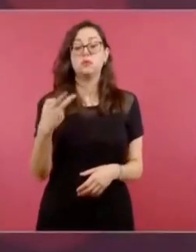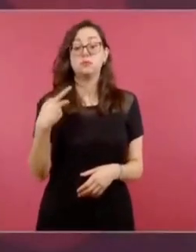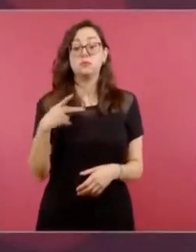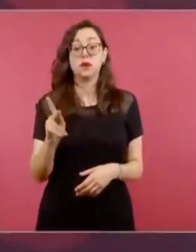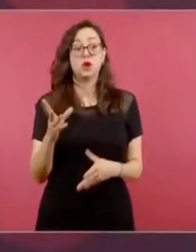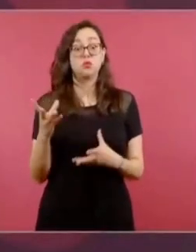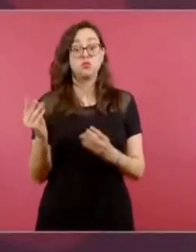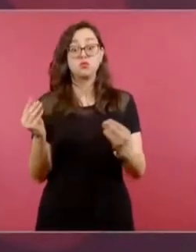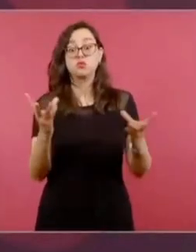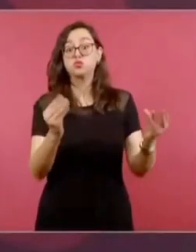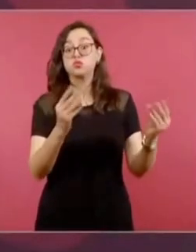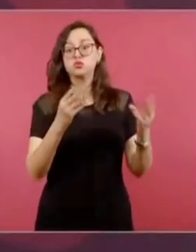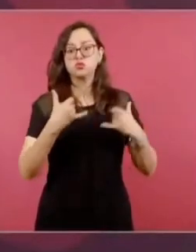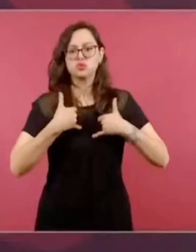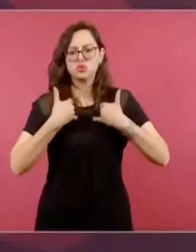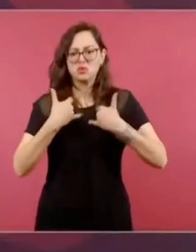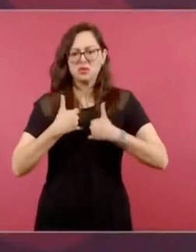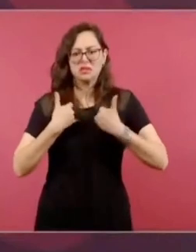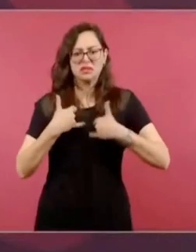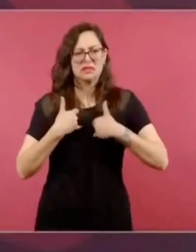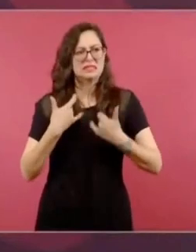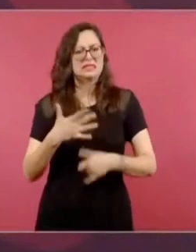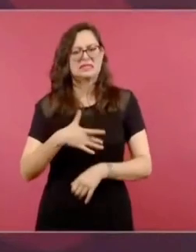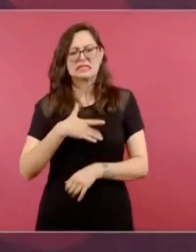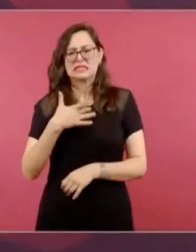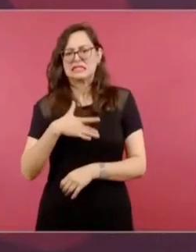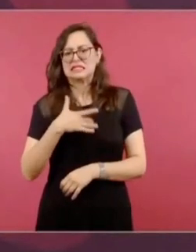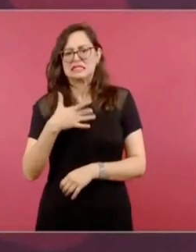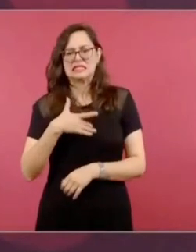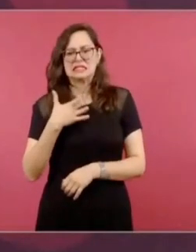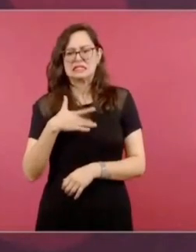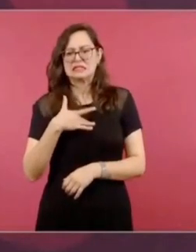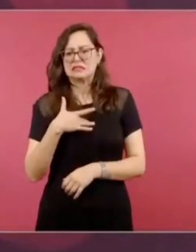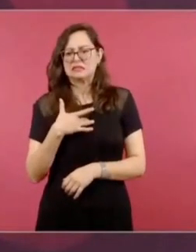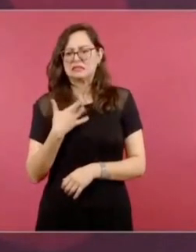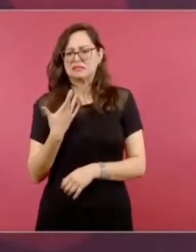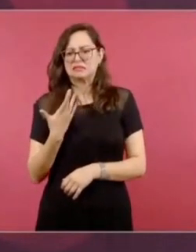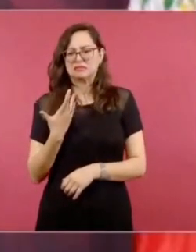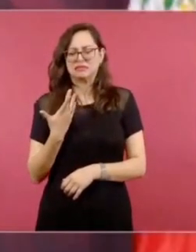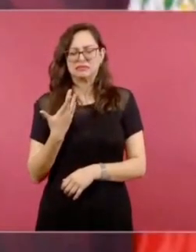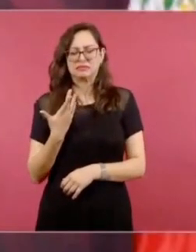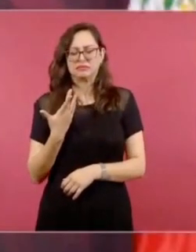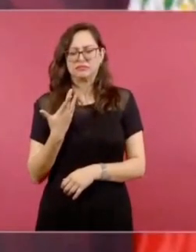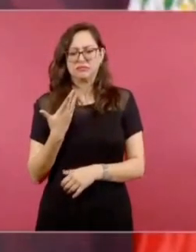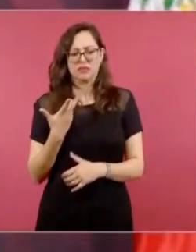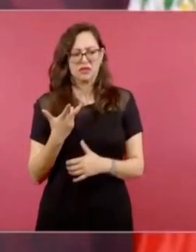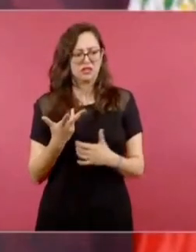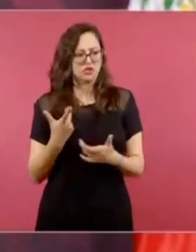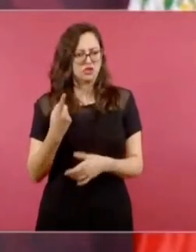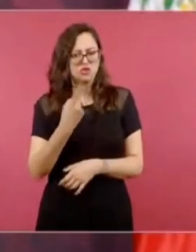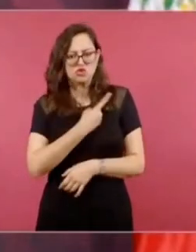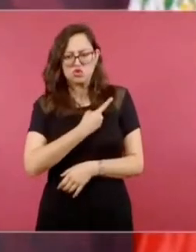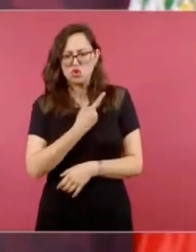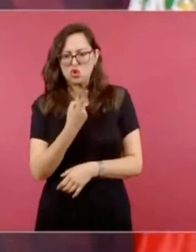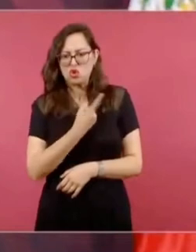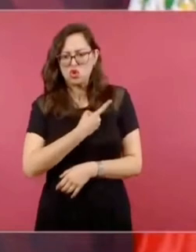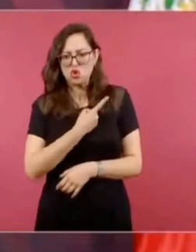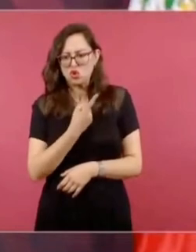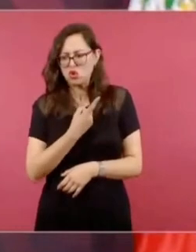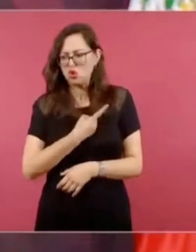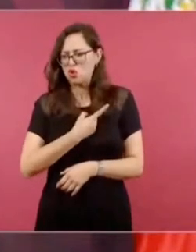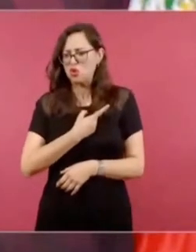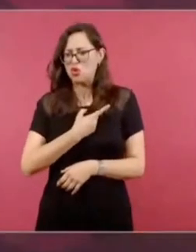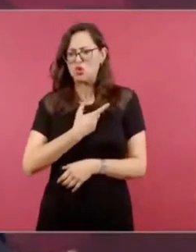un vacío, una falta